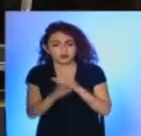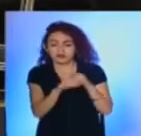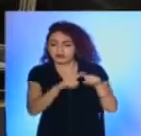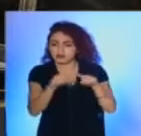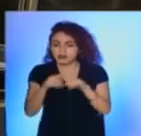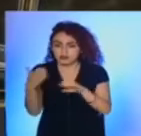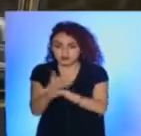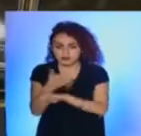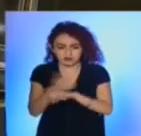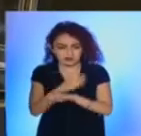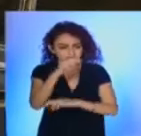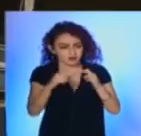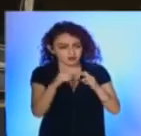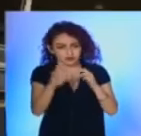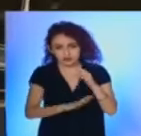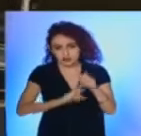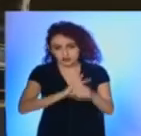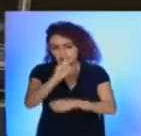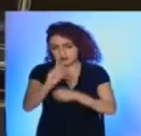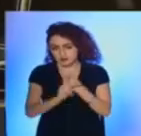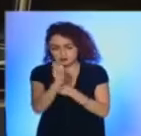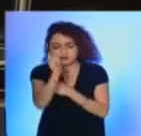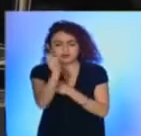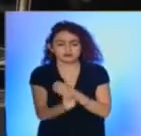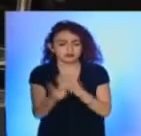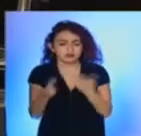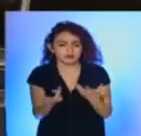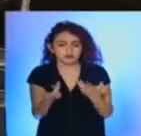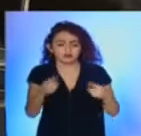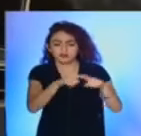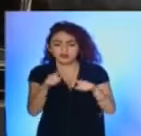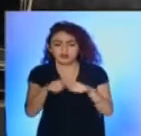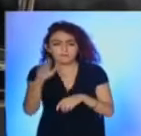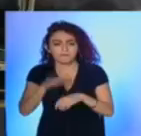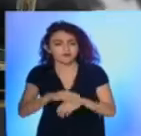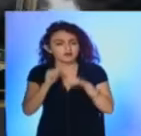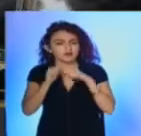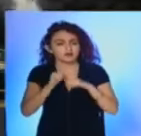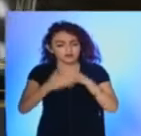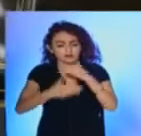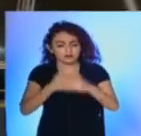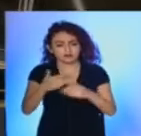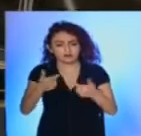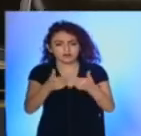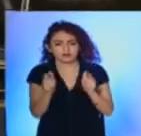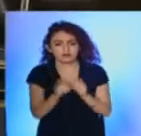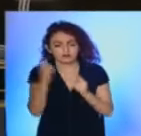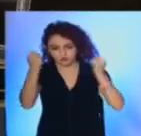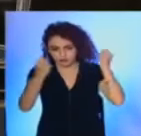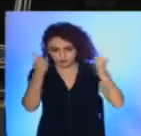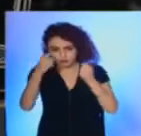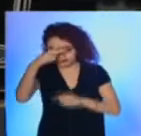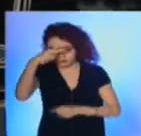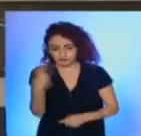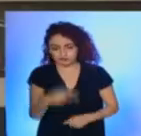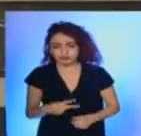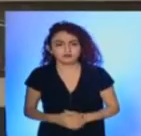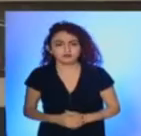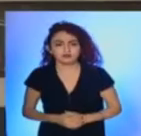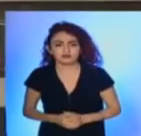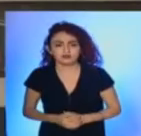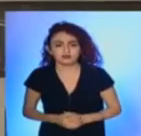los estados y regiones del país por lo tanto en una fortaleza para el sector turístico de México